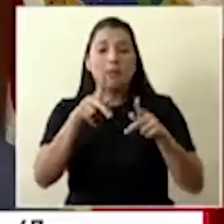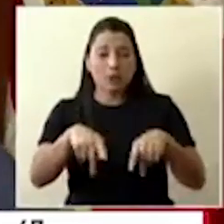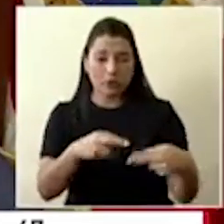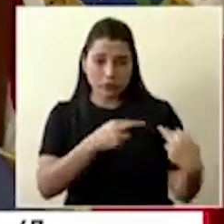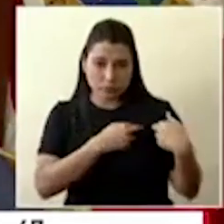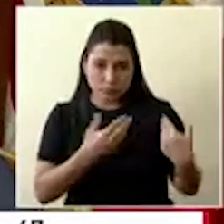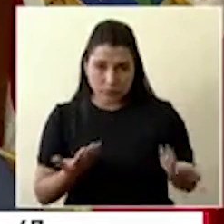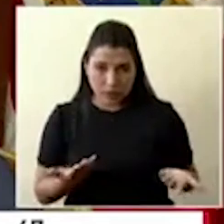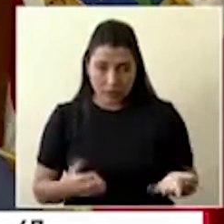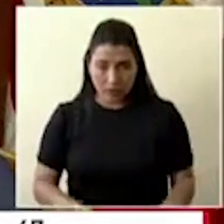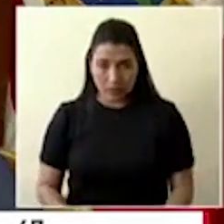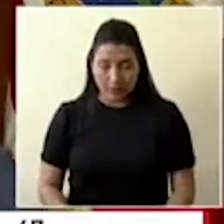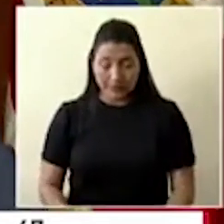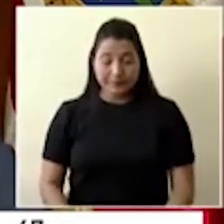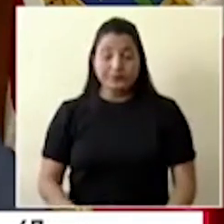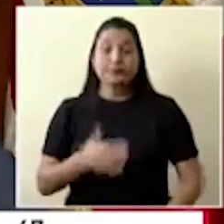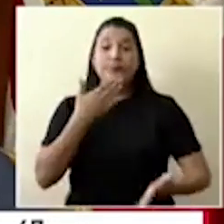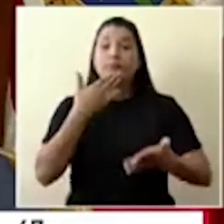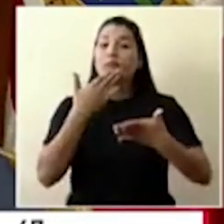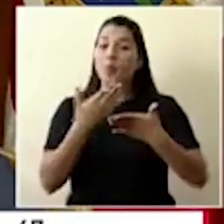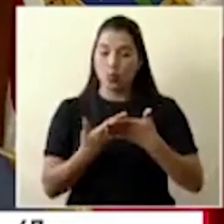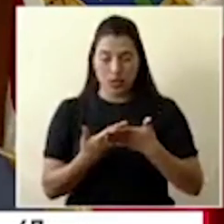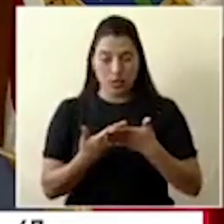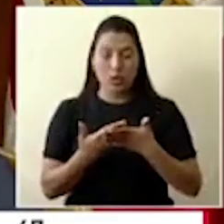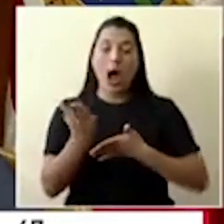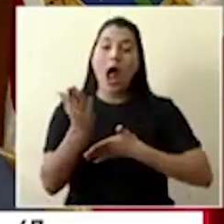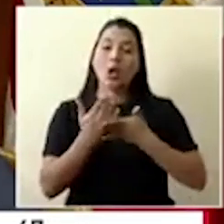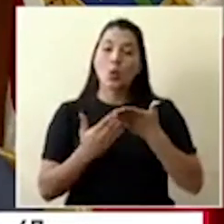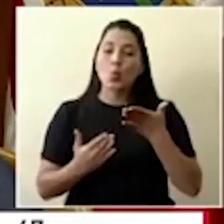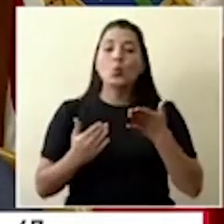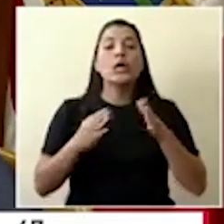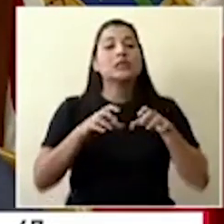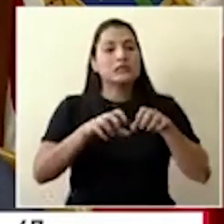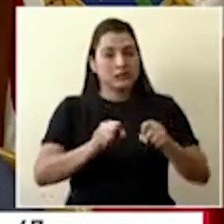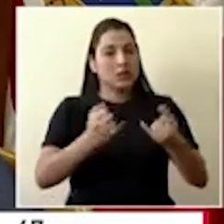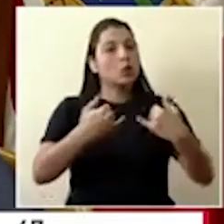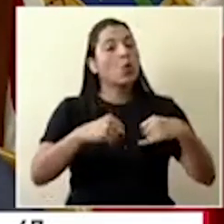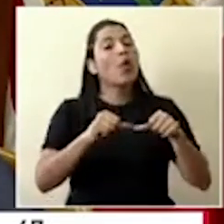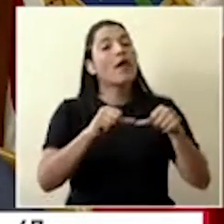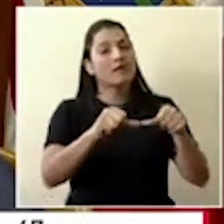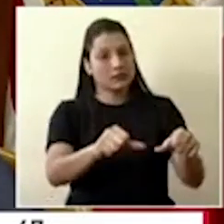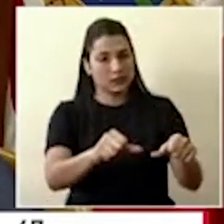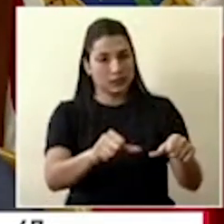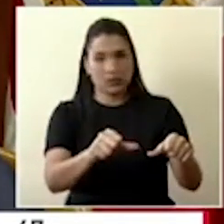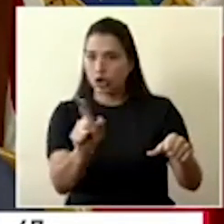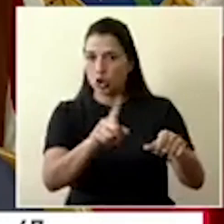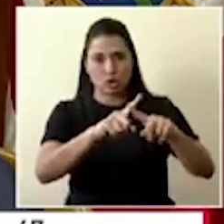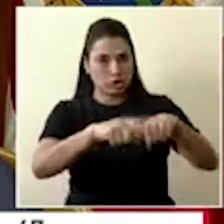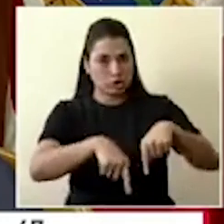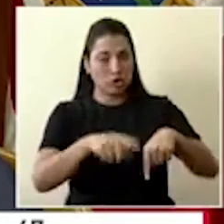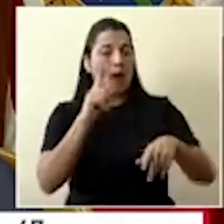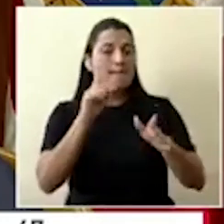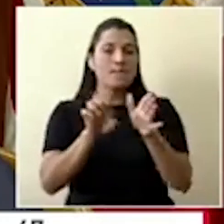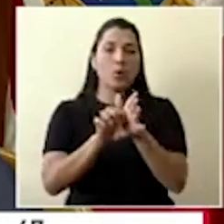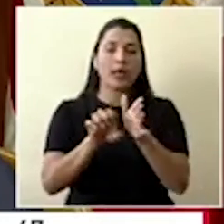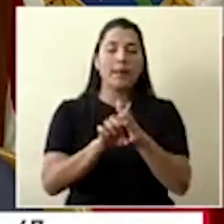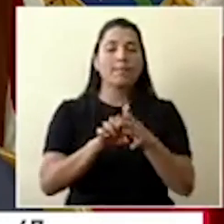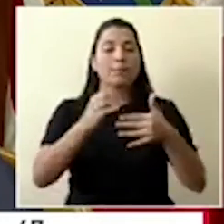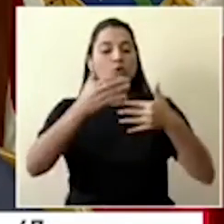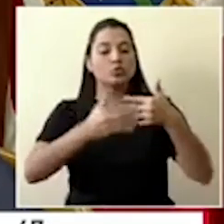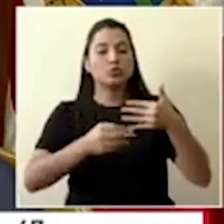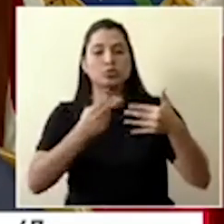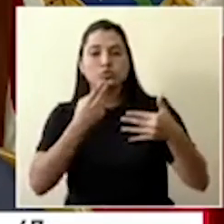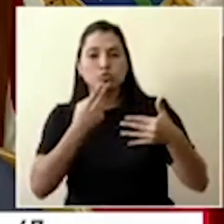Bueno, hay ciertas citas que continúan, las de hipertensión y las de diabetes son de estas citas que continúan.